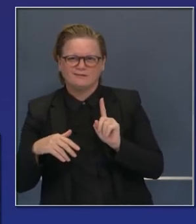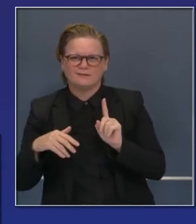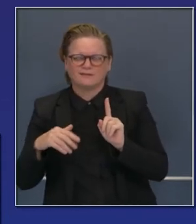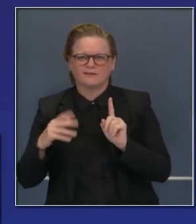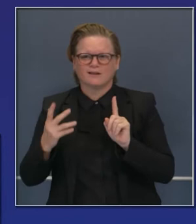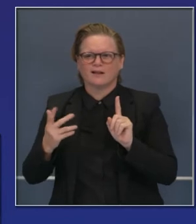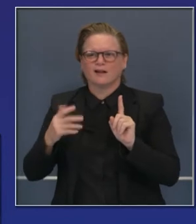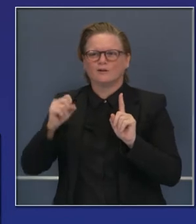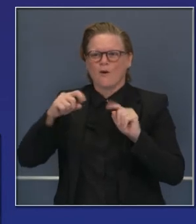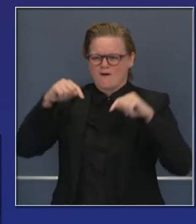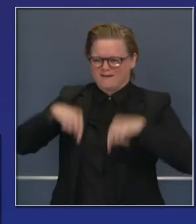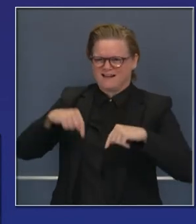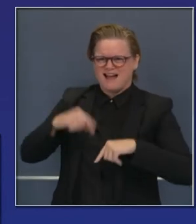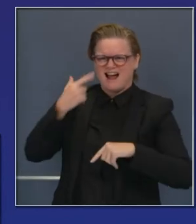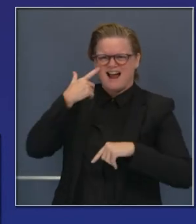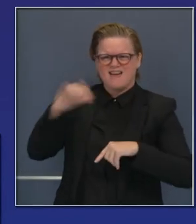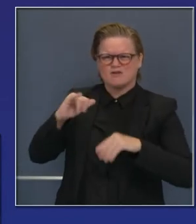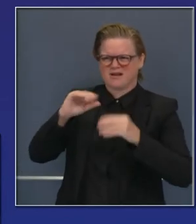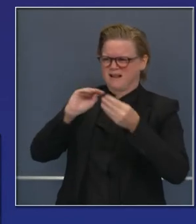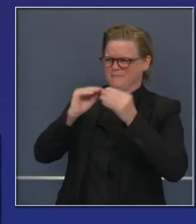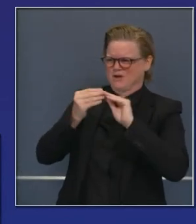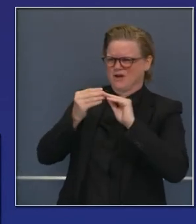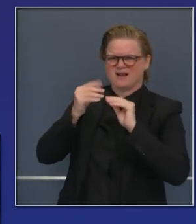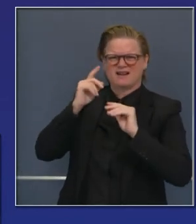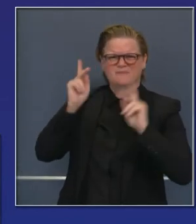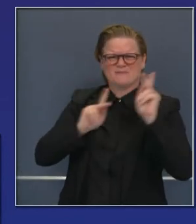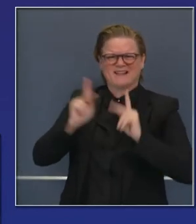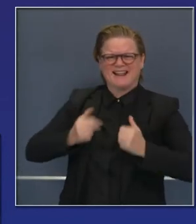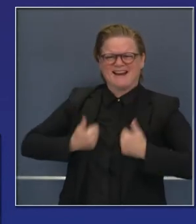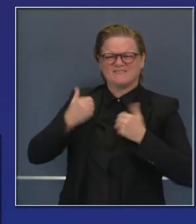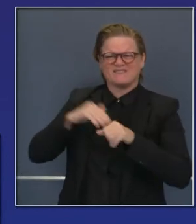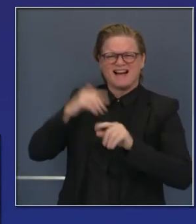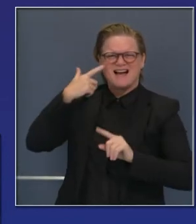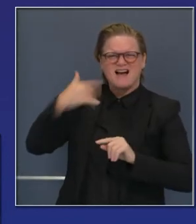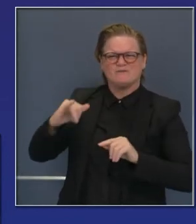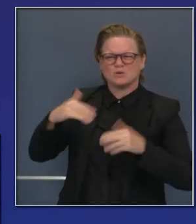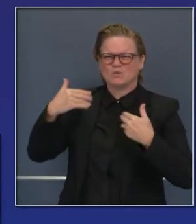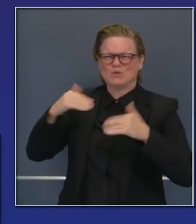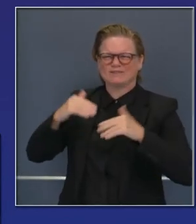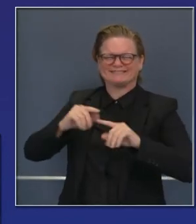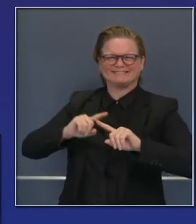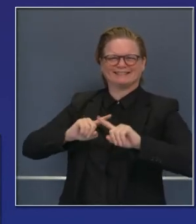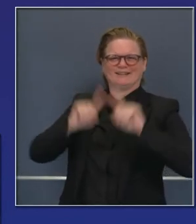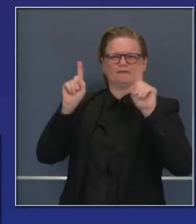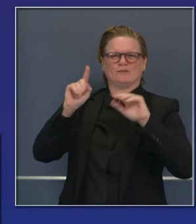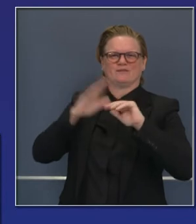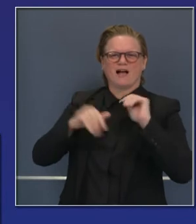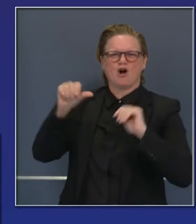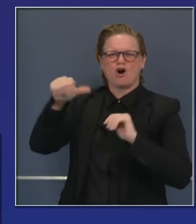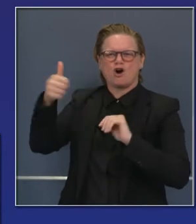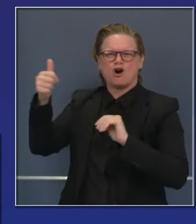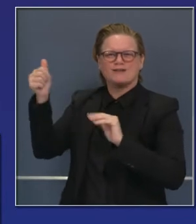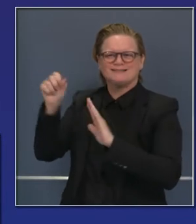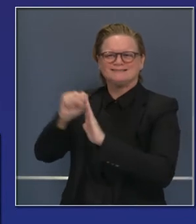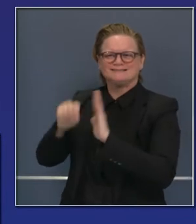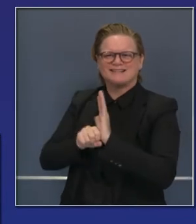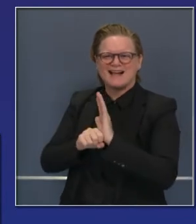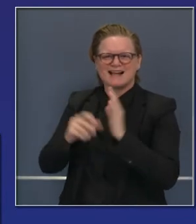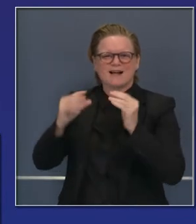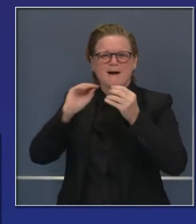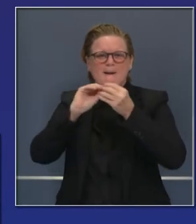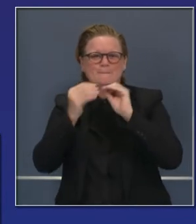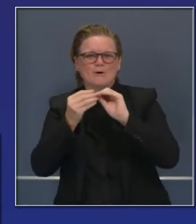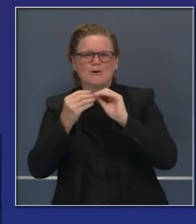considerarlo. En California, cuando reportamos cifras, es distinto que el contexto y escala